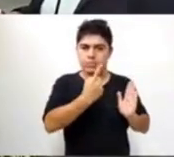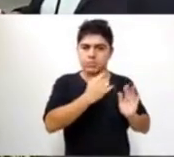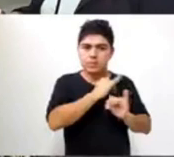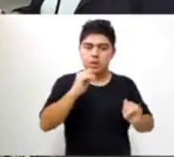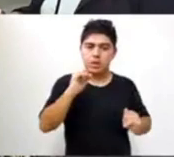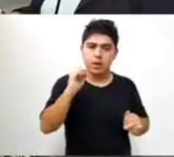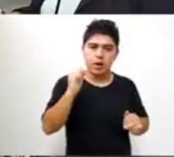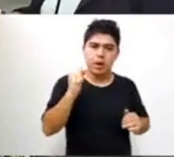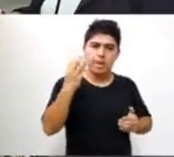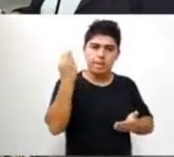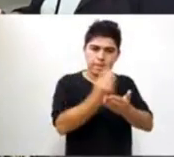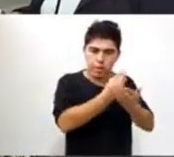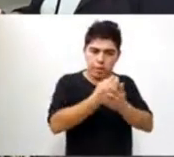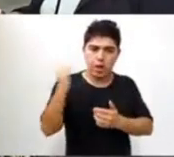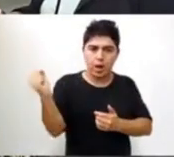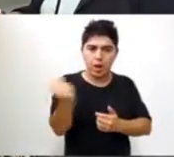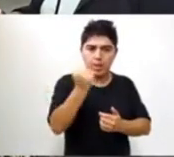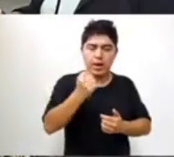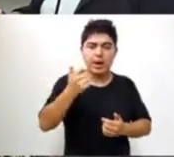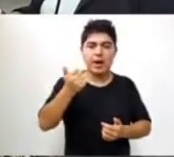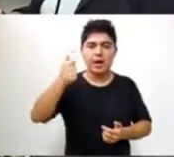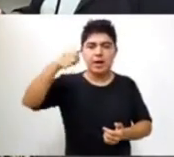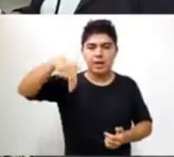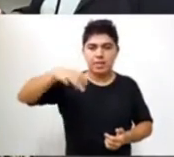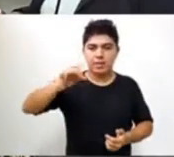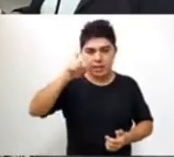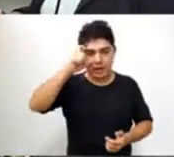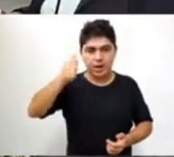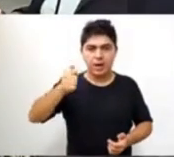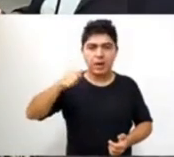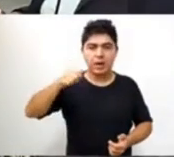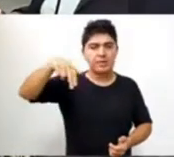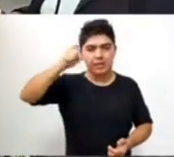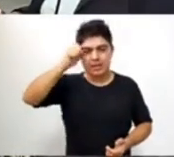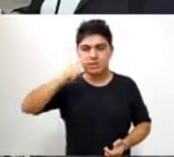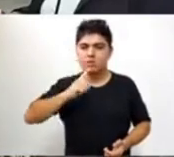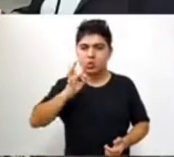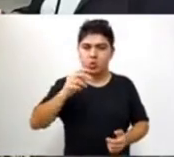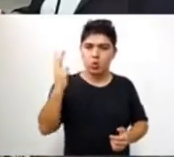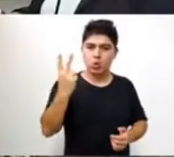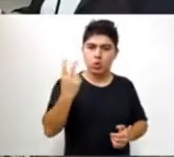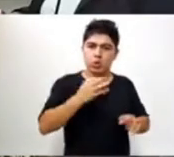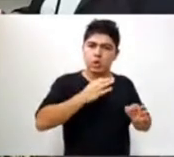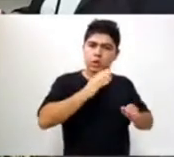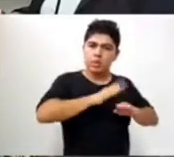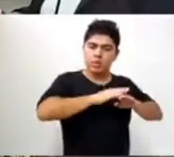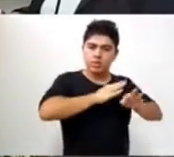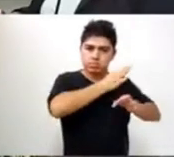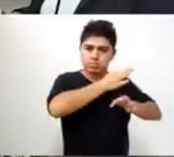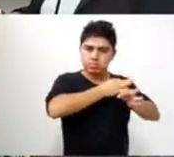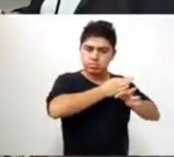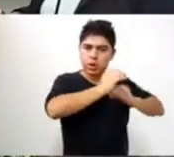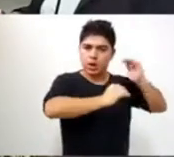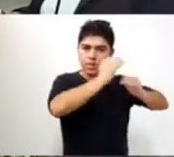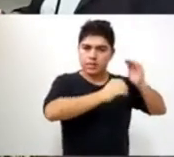huéspedes ilustres a la señora Andrea Lescano y al señor Néstor García que brindarán la capacitación acerca de la ley Micaela